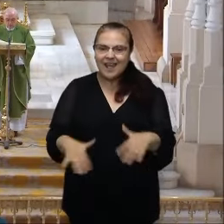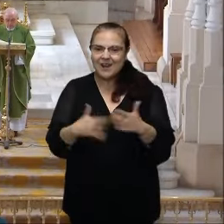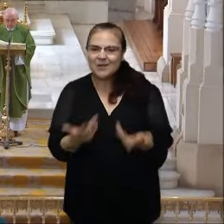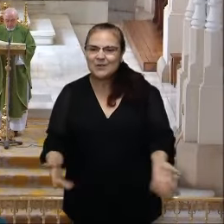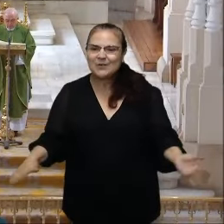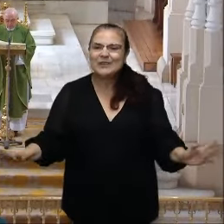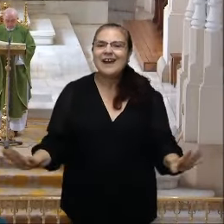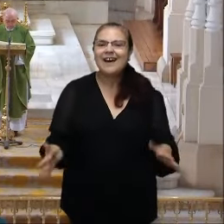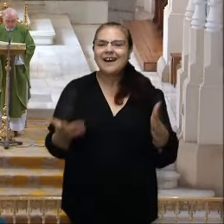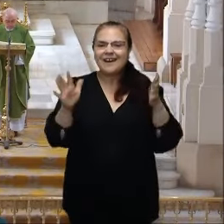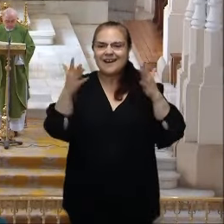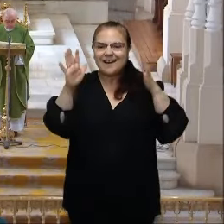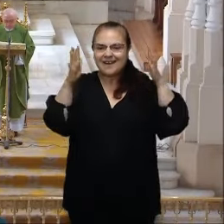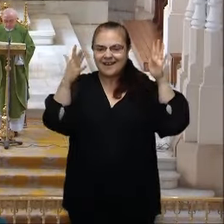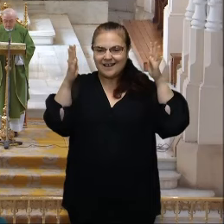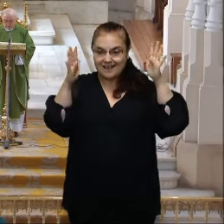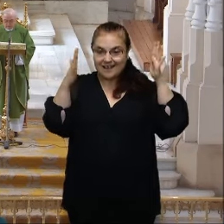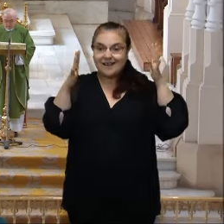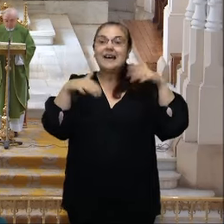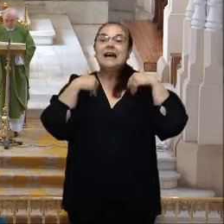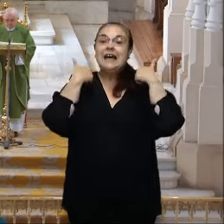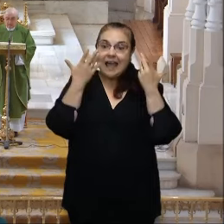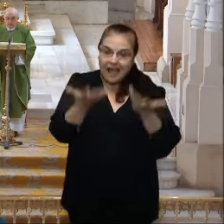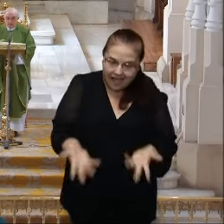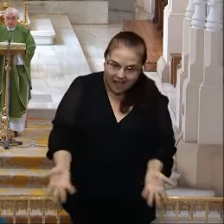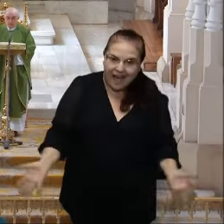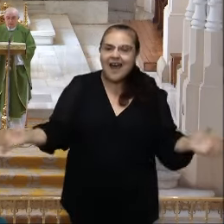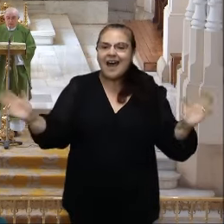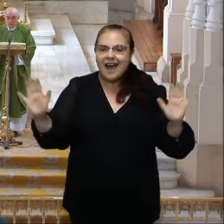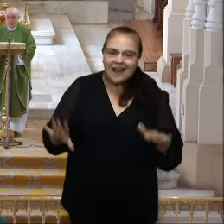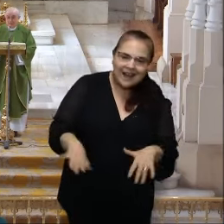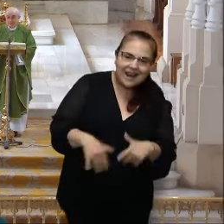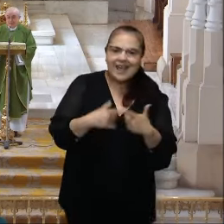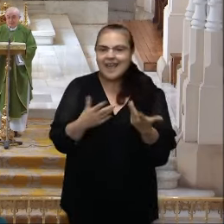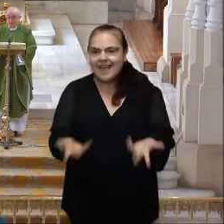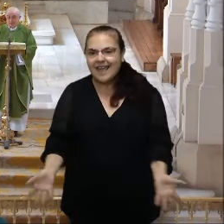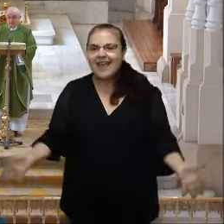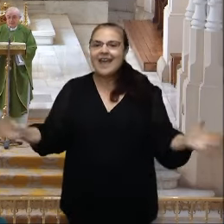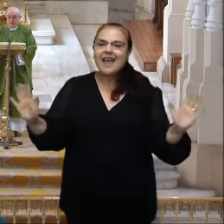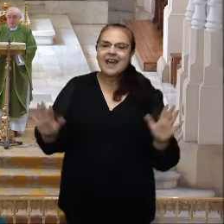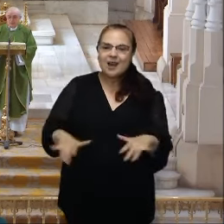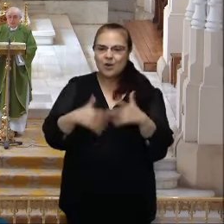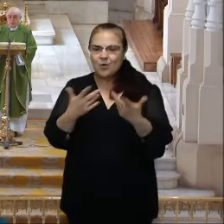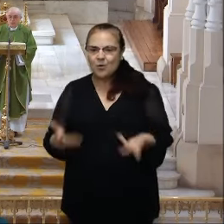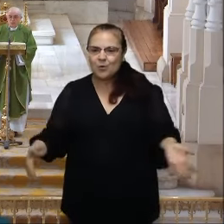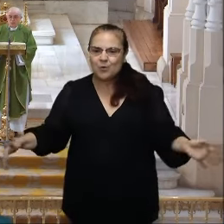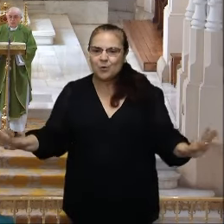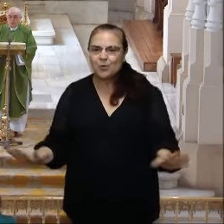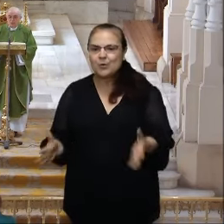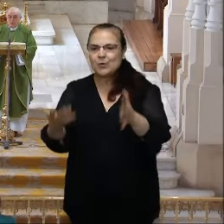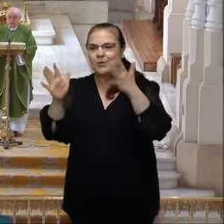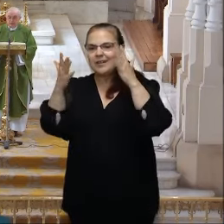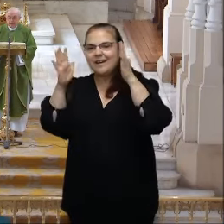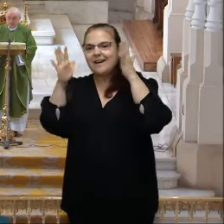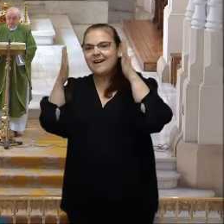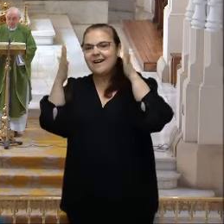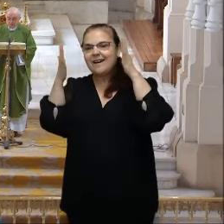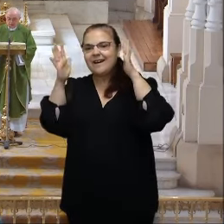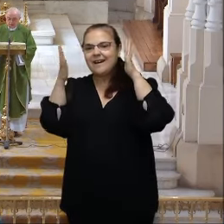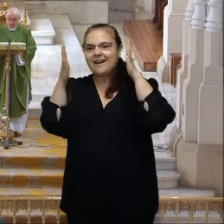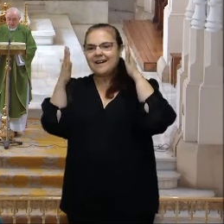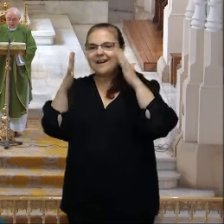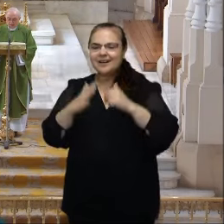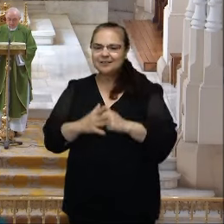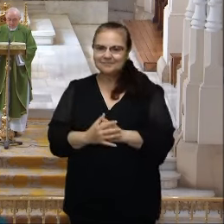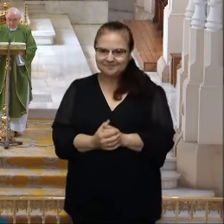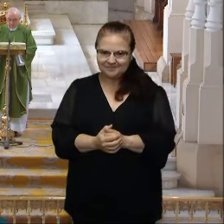Aleluya, aleluya, aleluya, aleluya.